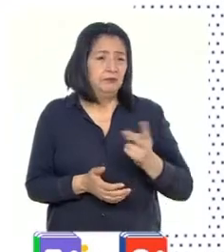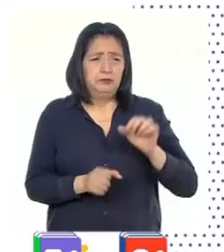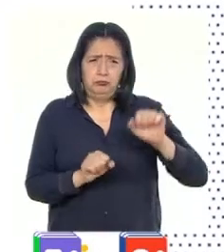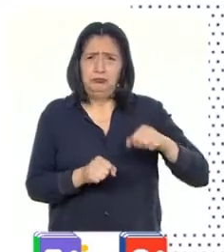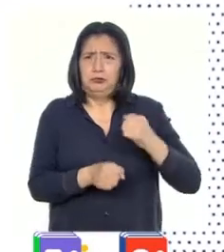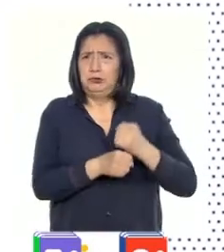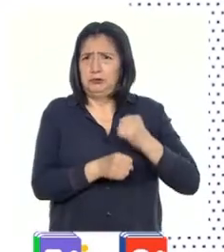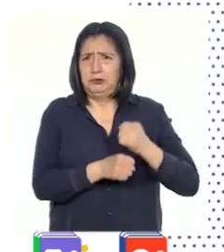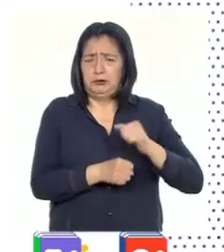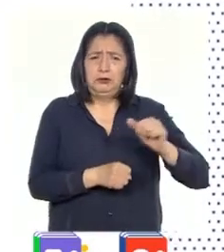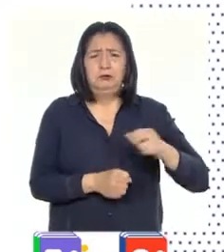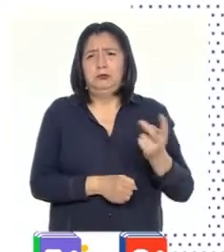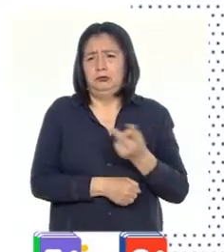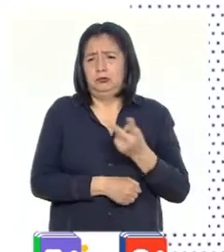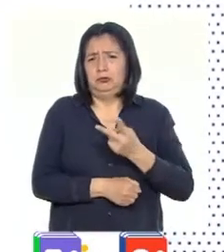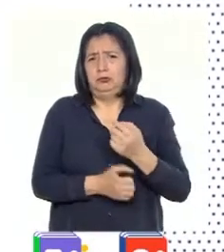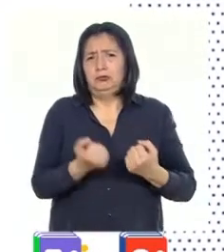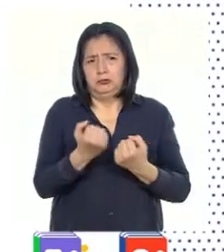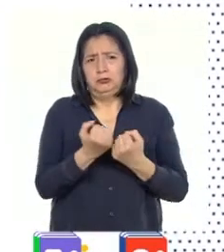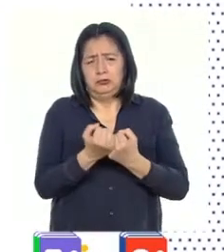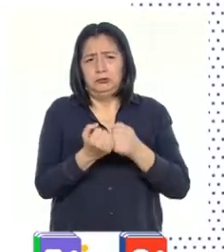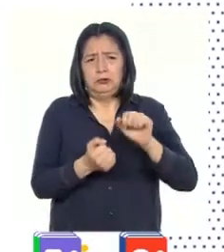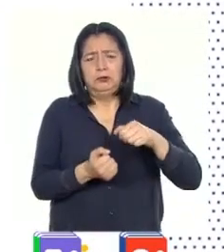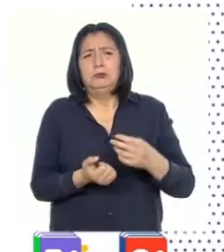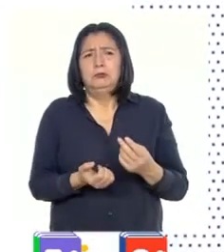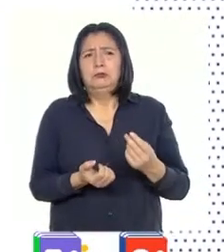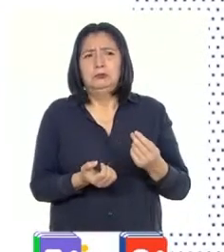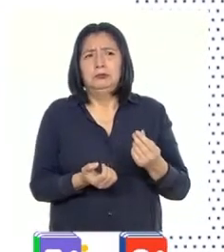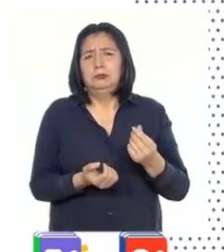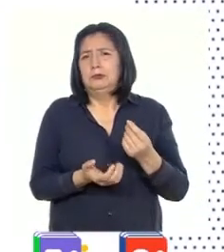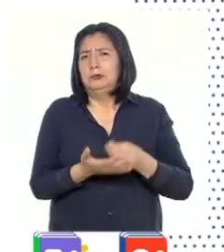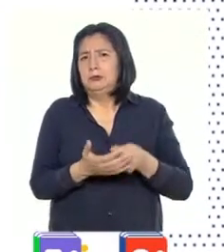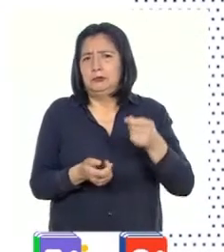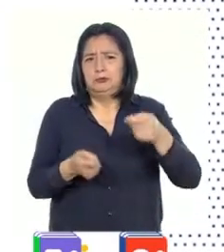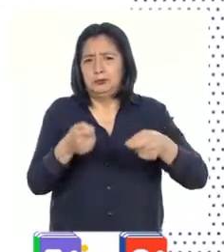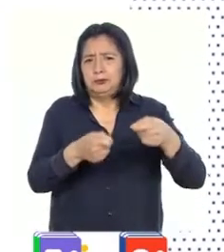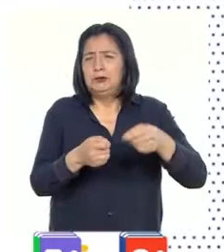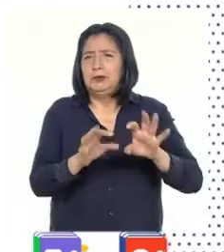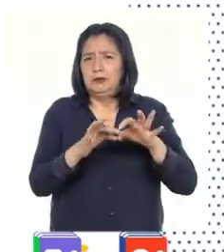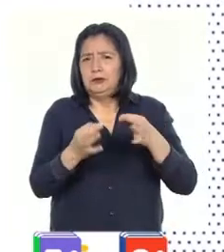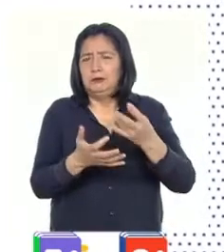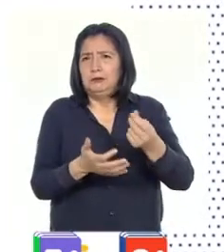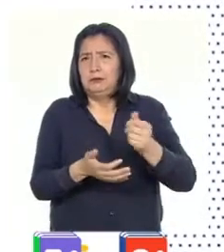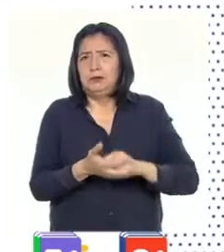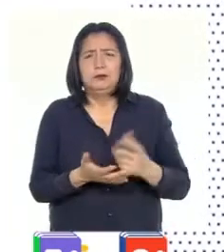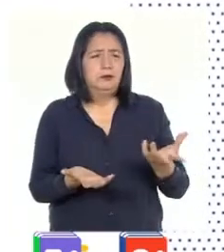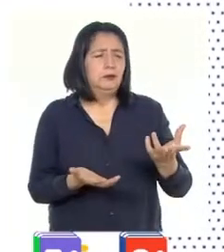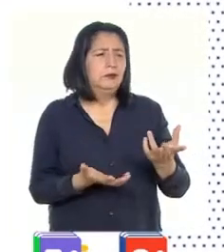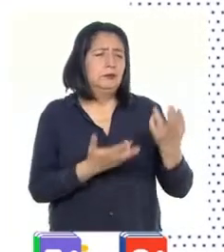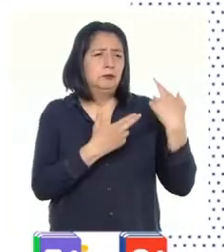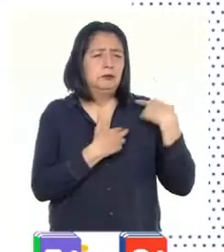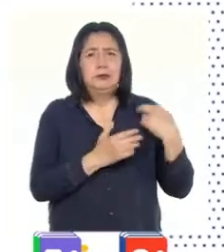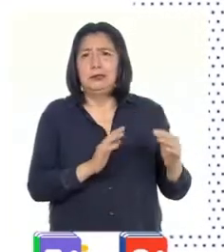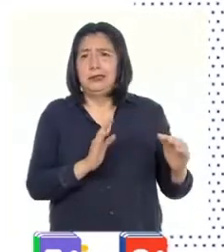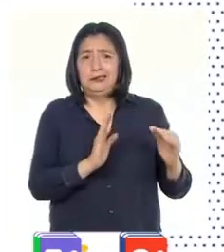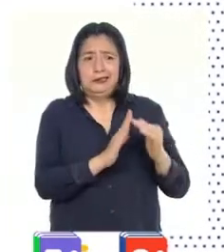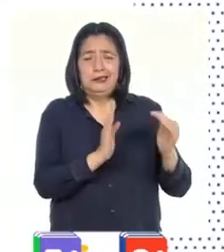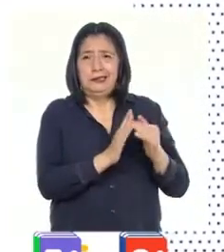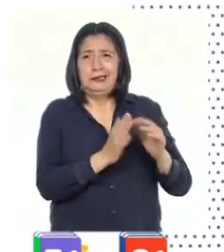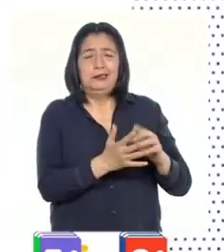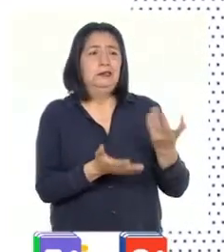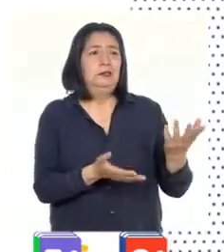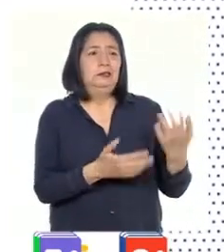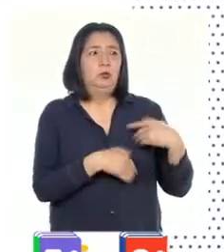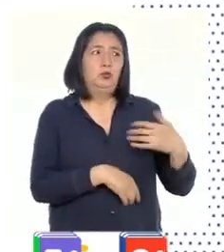trabajamos, los dos contribuimos con la economía de la familia. Que las tareas del hogar son bien, bien